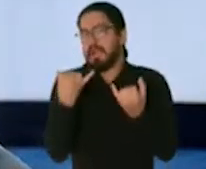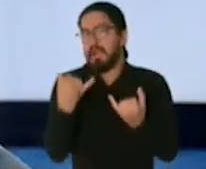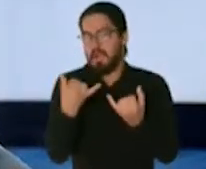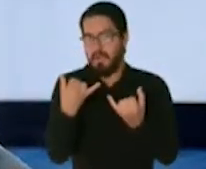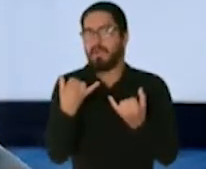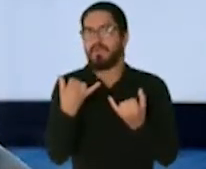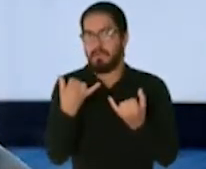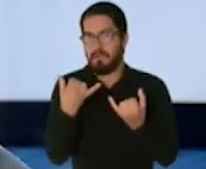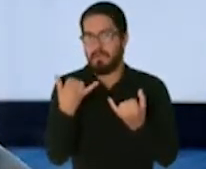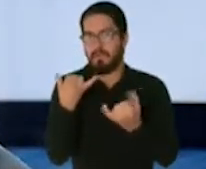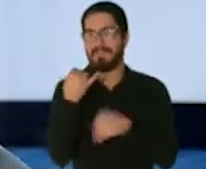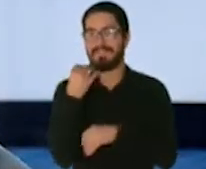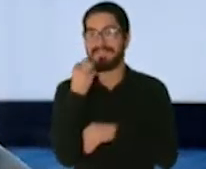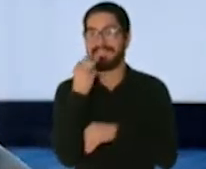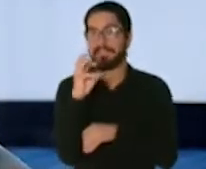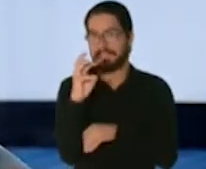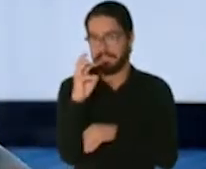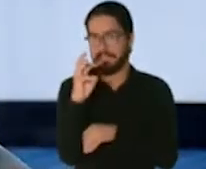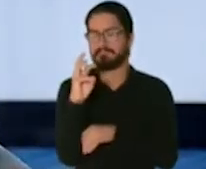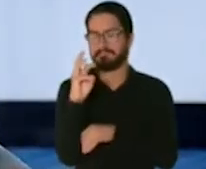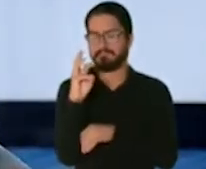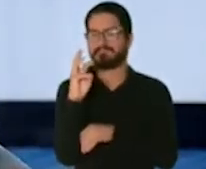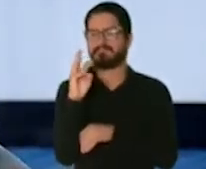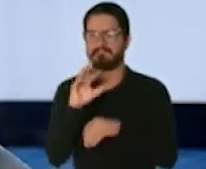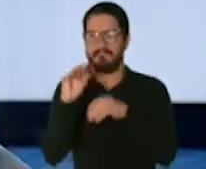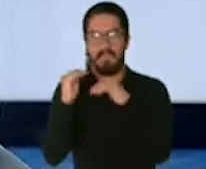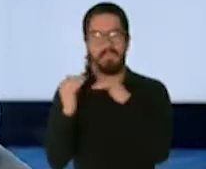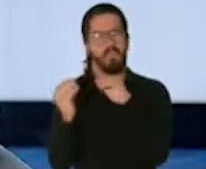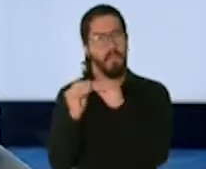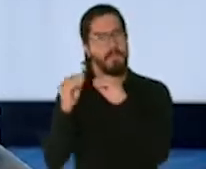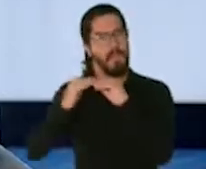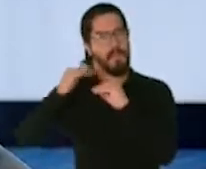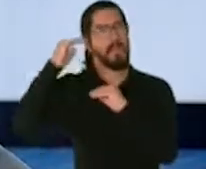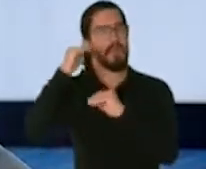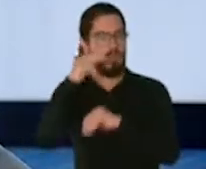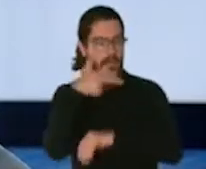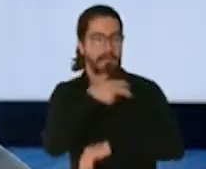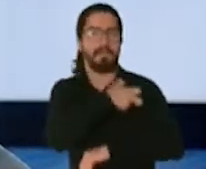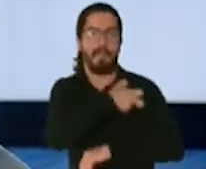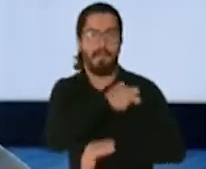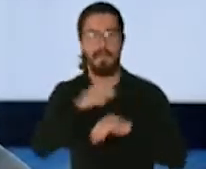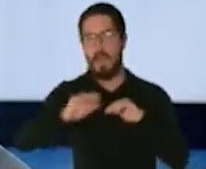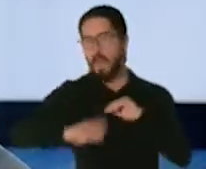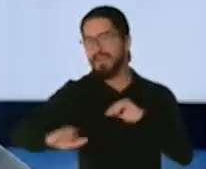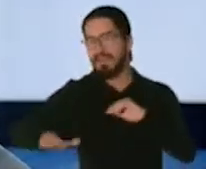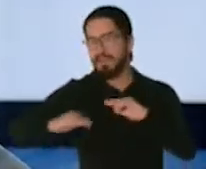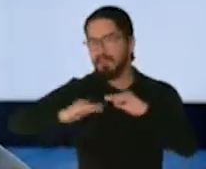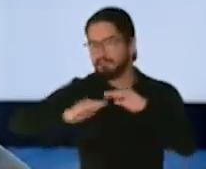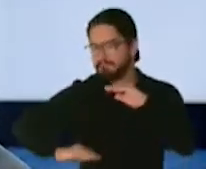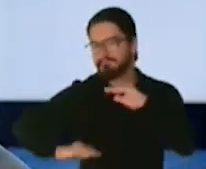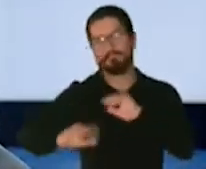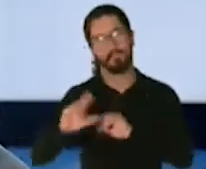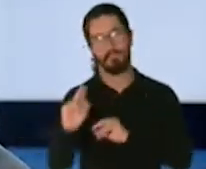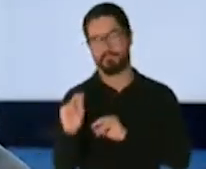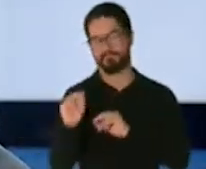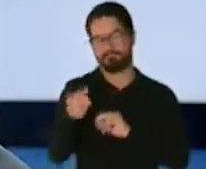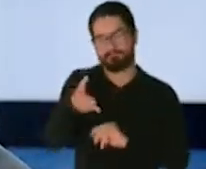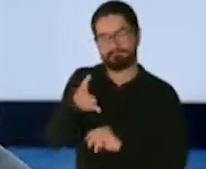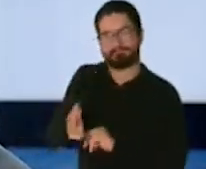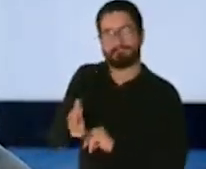serán los que pueden recibir la vacuna. Los niños no los vamos a estar vacunando, pero es importante que